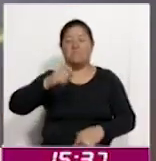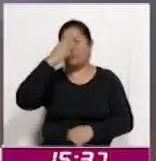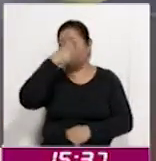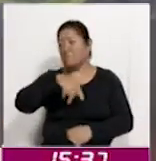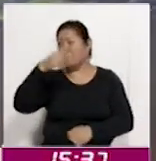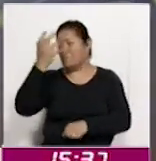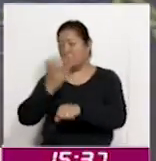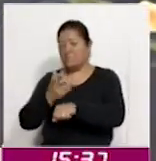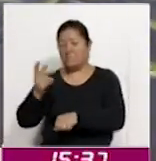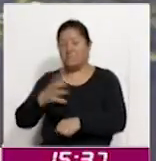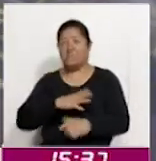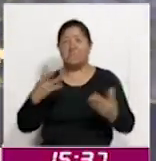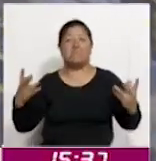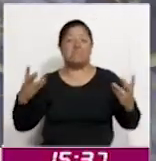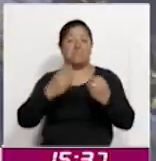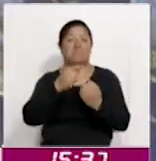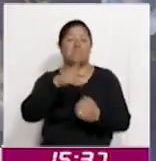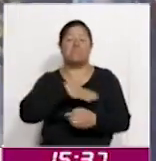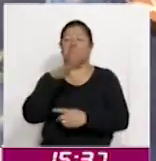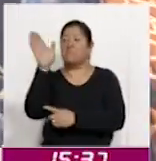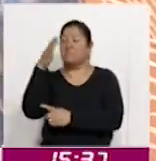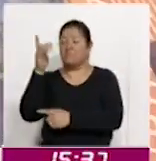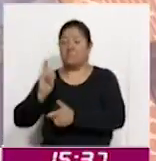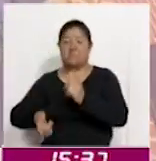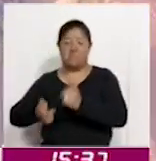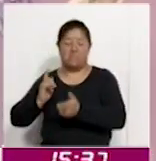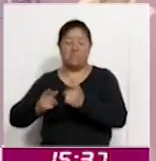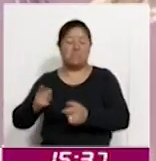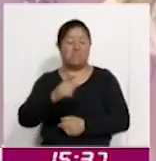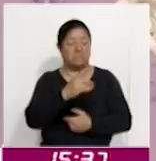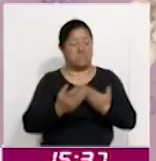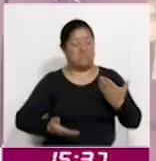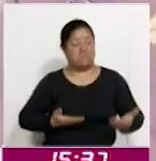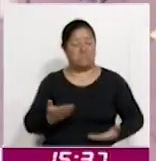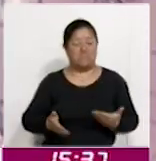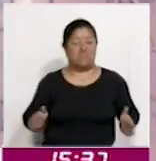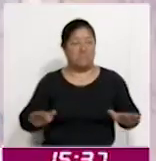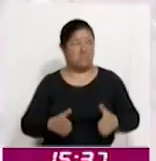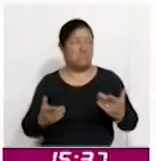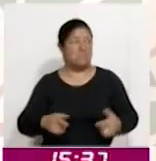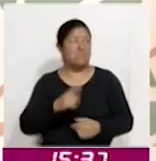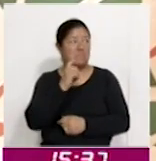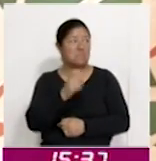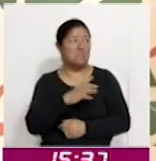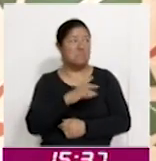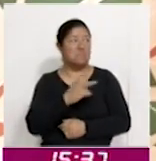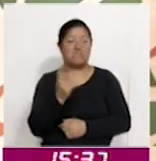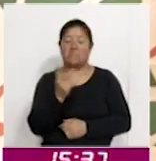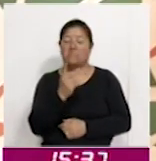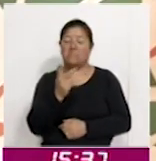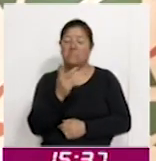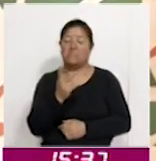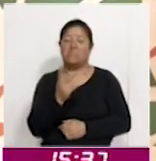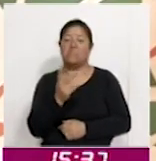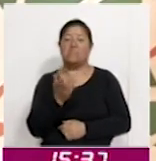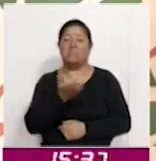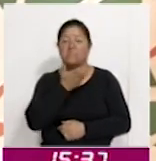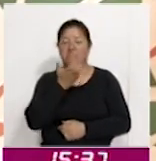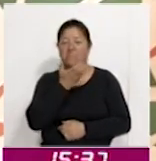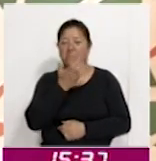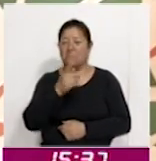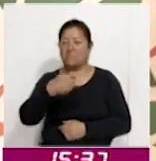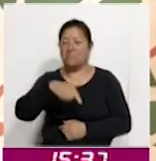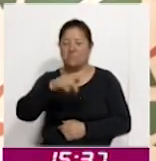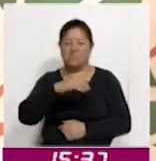La obra, que incluye la bandera de Texas, la mascota escolar y danzantes de carnaval, refleja la identidad de ambas comunidades. Nosotros queríamos mostrar también